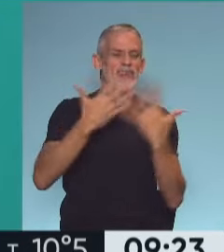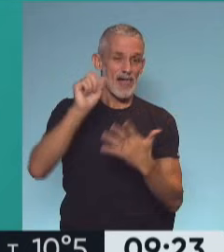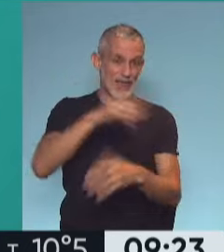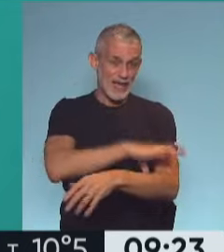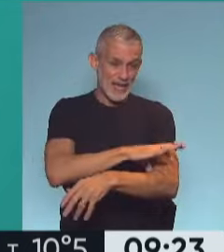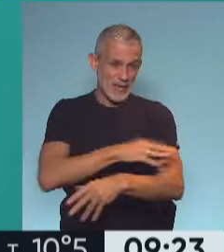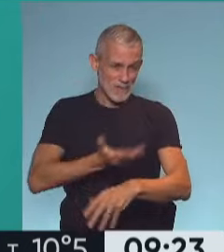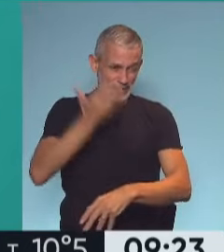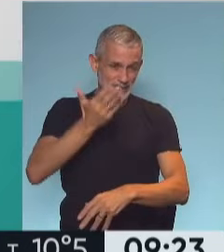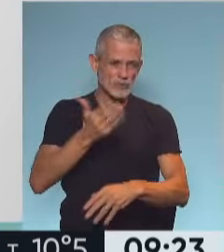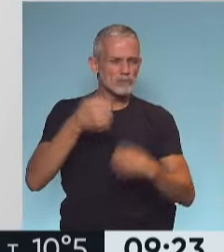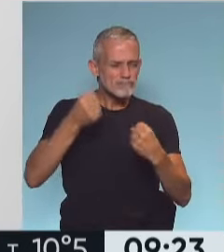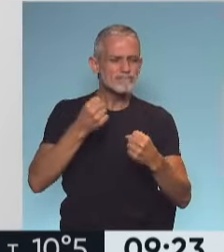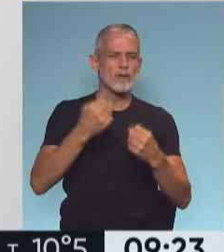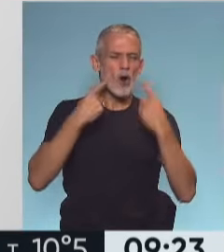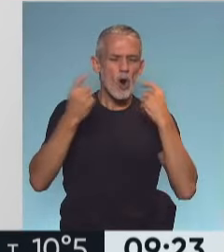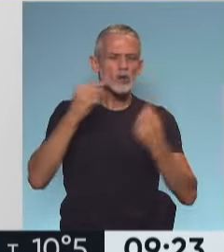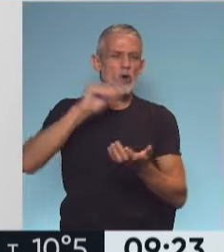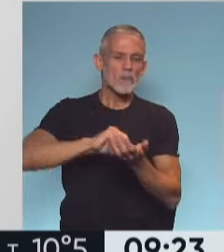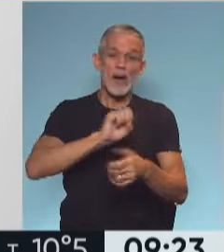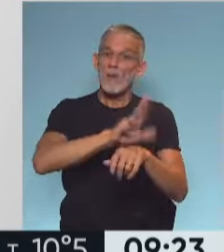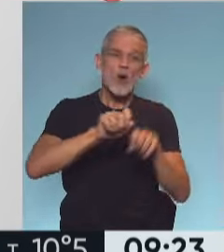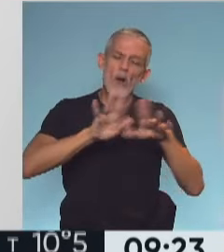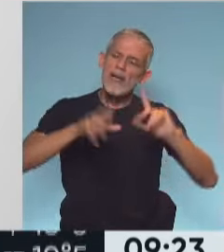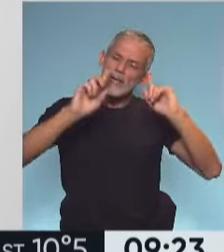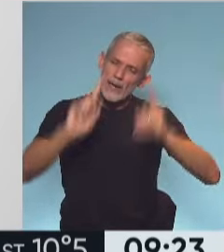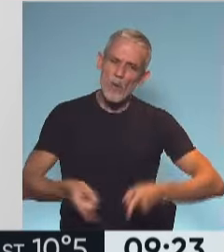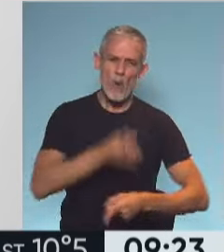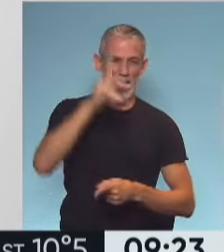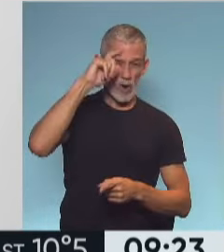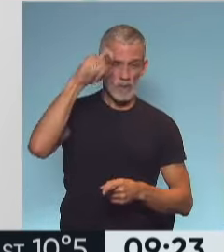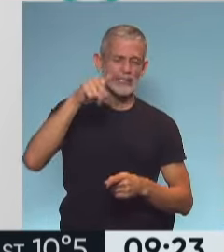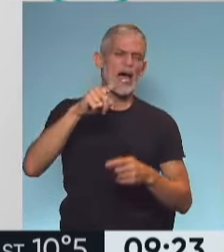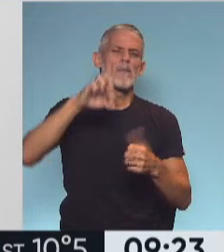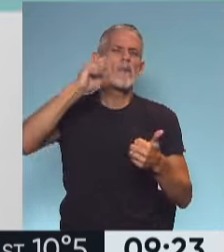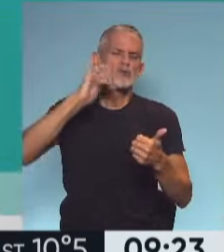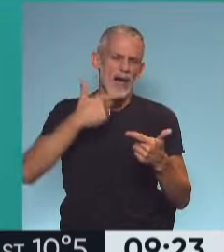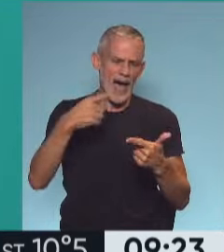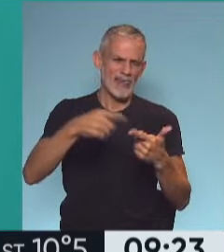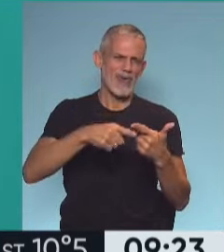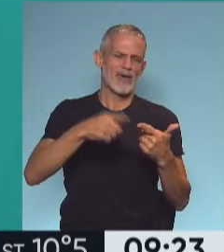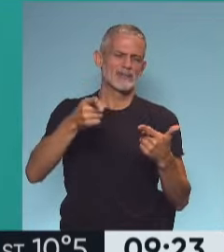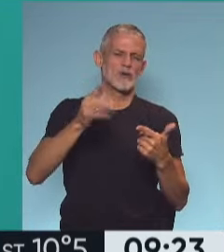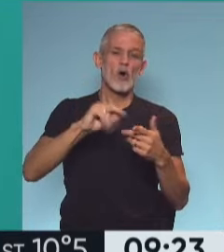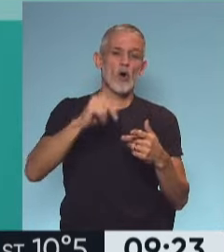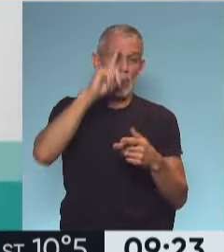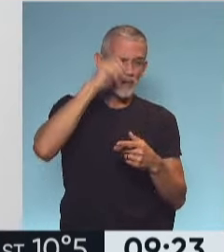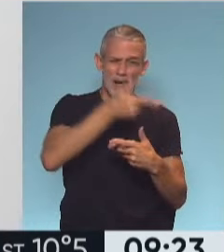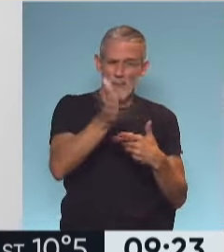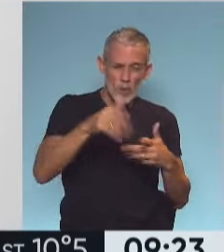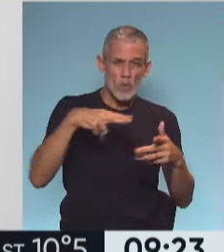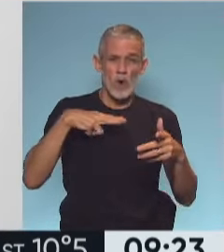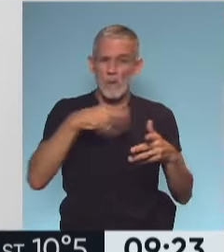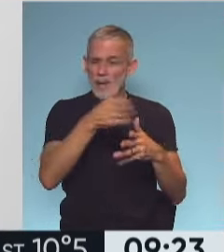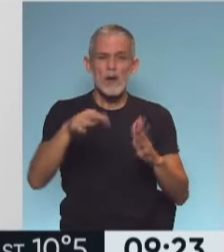esto que decías, reforzar el control aún en tiempos de pandemia, los hospitales como el Posadas y como muchos hospitales públicos y privados están